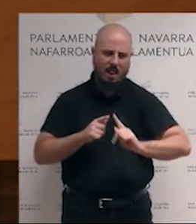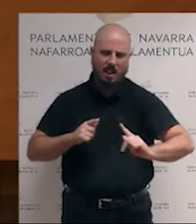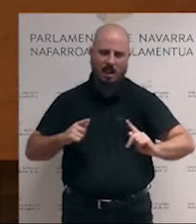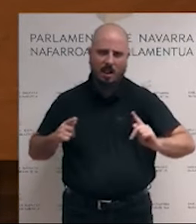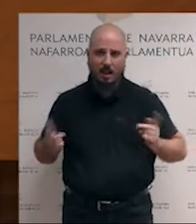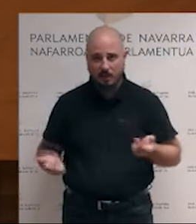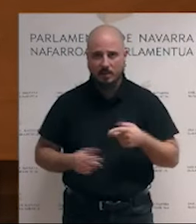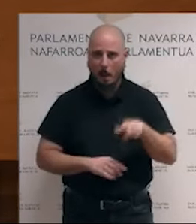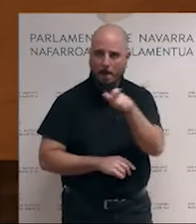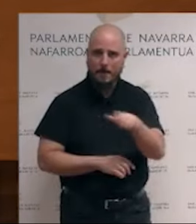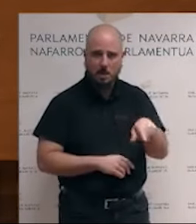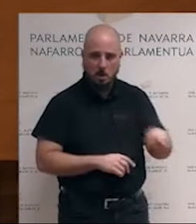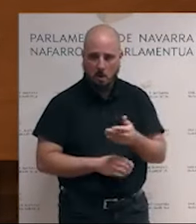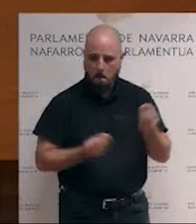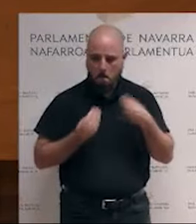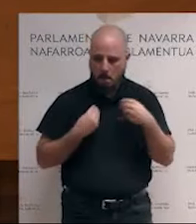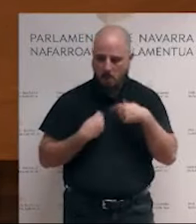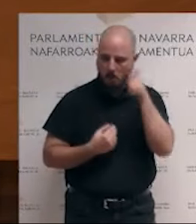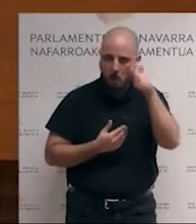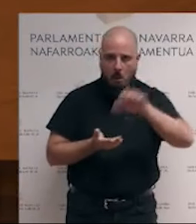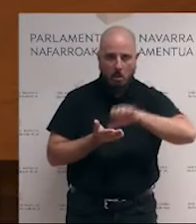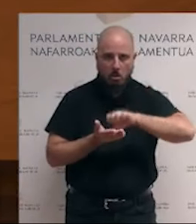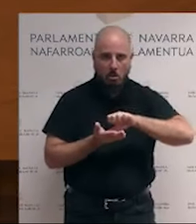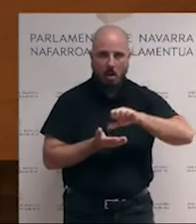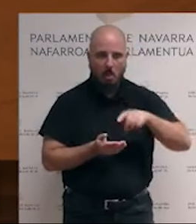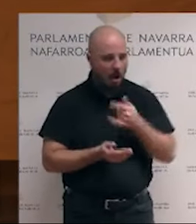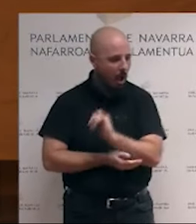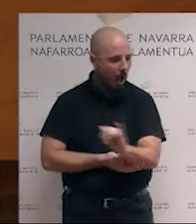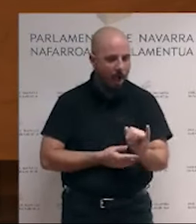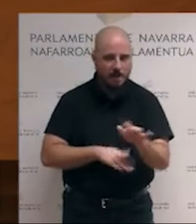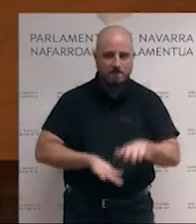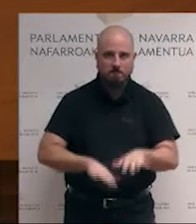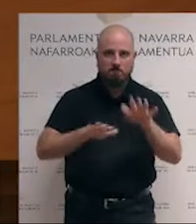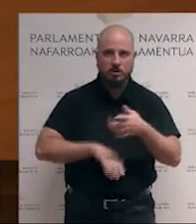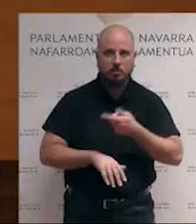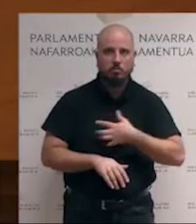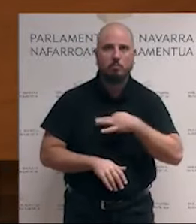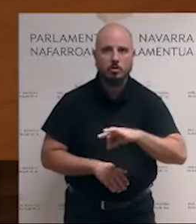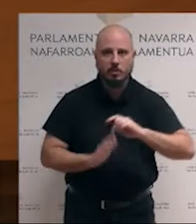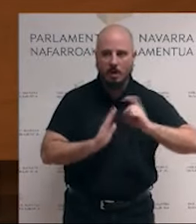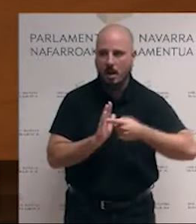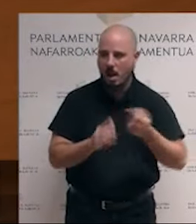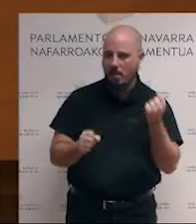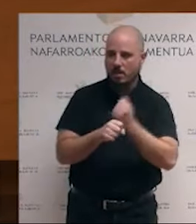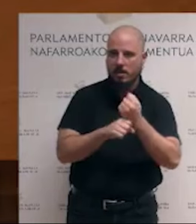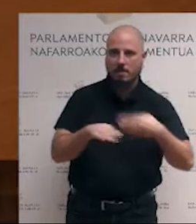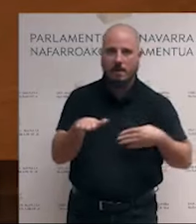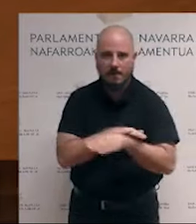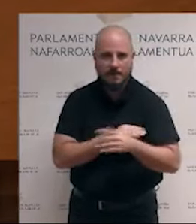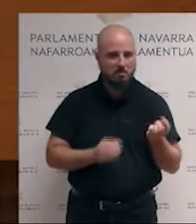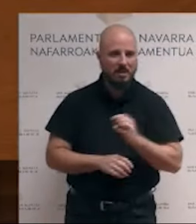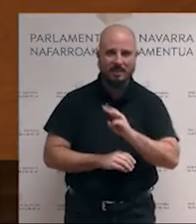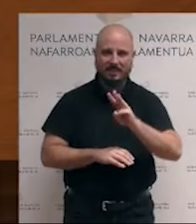viven, que están en nuestros pueblos y nuestras ciudades, pero que no tienen posibilidad legal de acceder a un empleo al menos durante tres años.